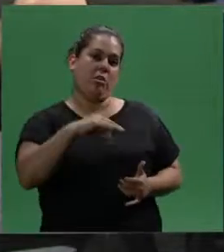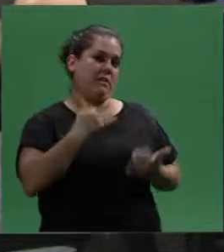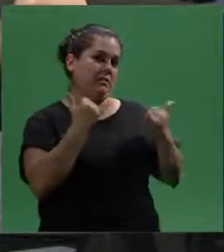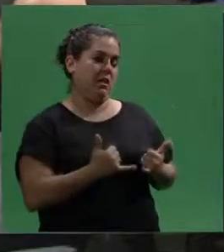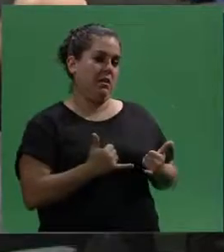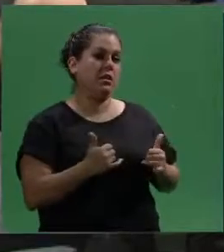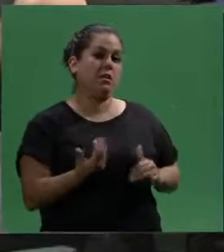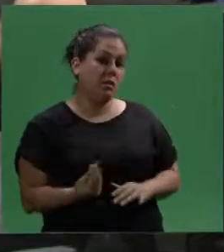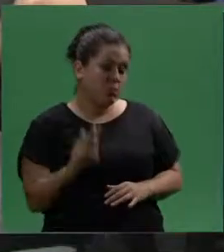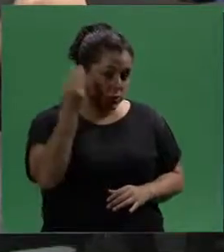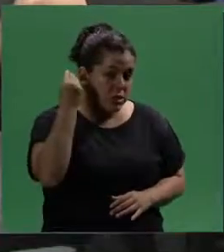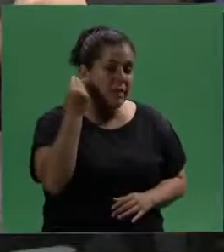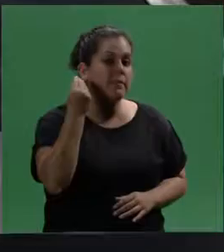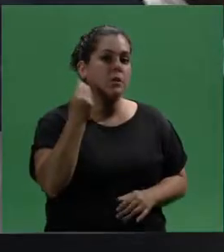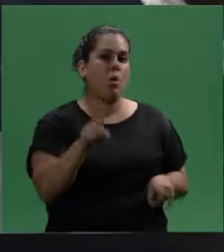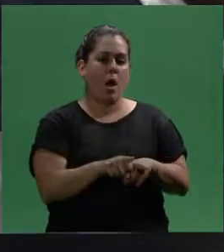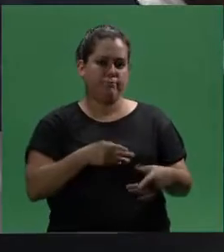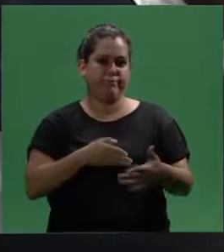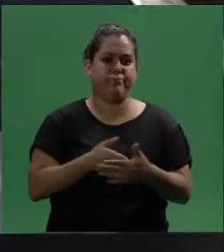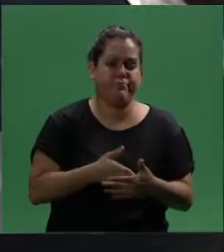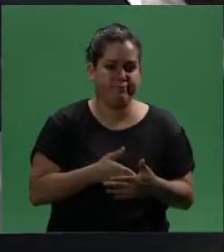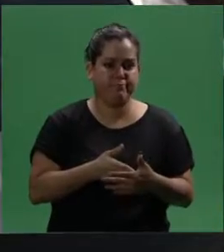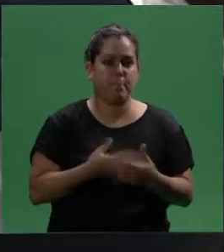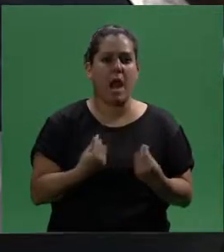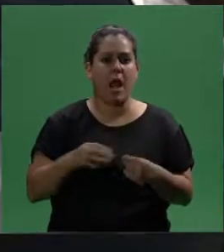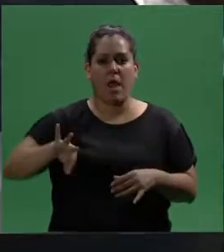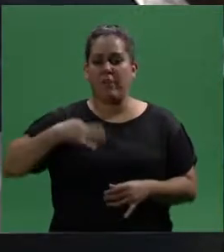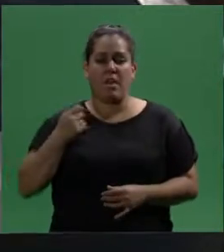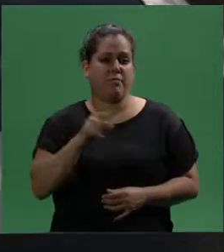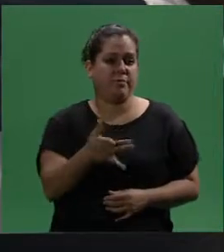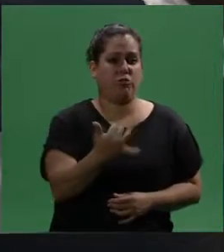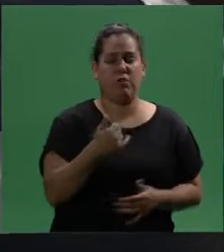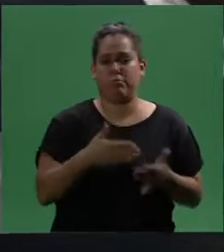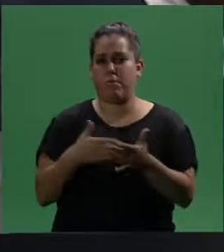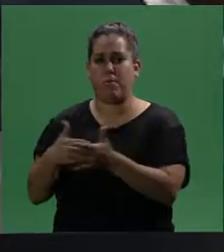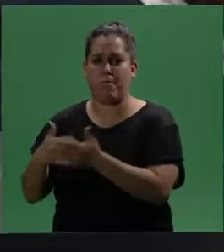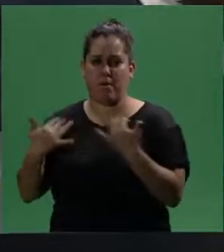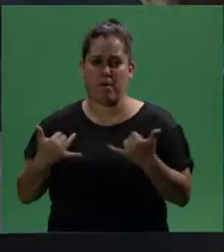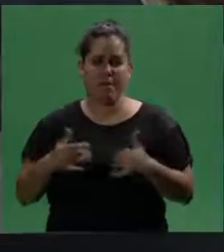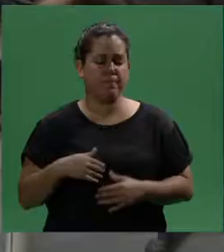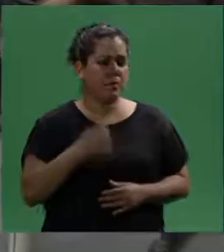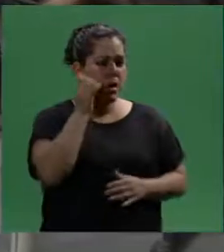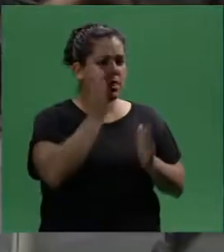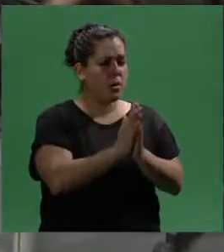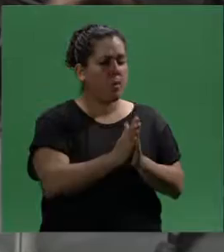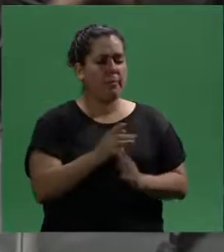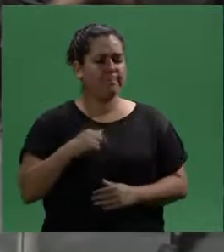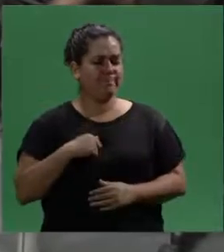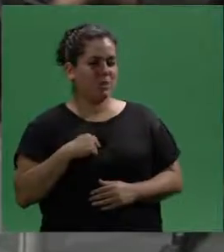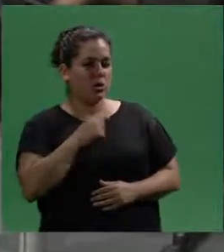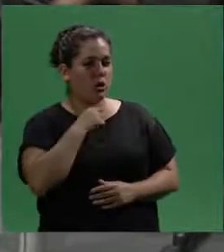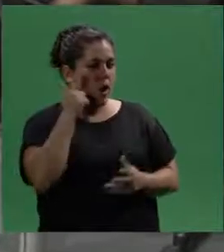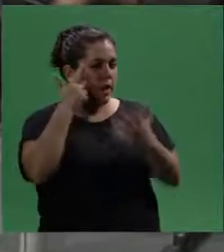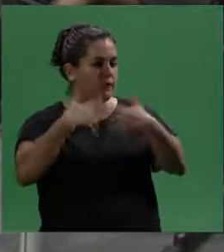tener y que eventualmente muchas veces es un obstáculo para su vida cotidiana. Fer, disculpa, me permito